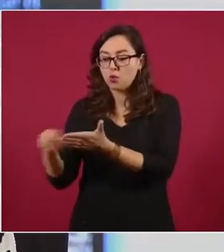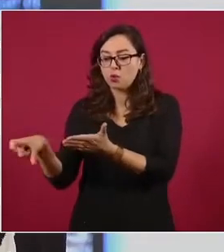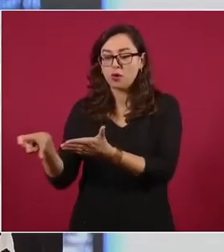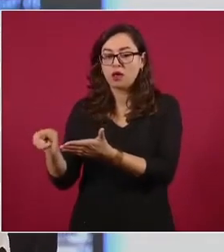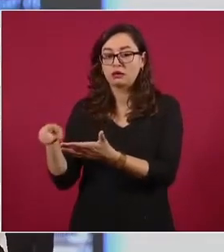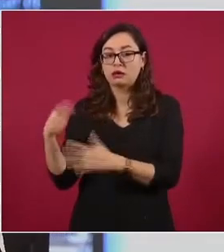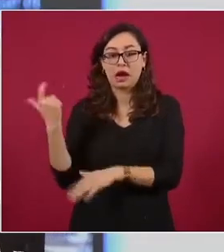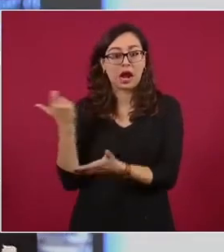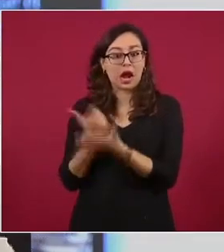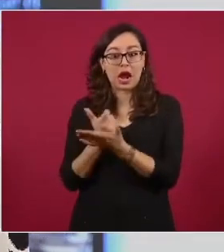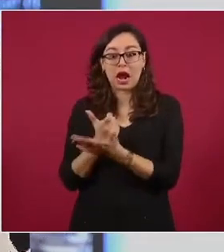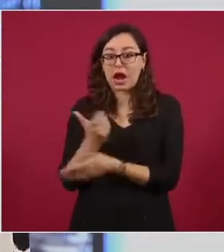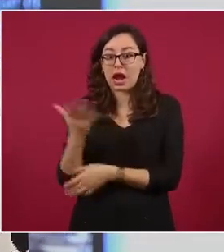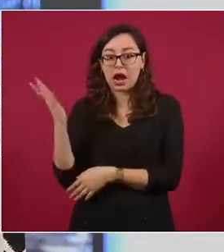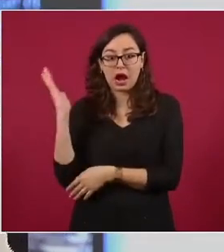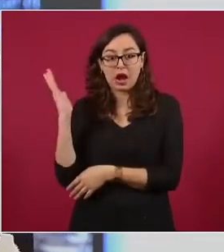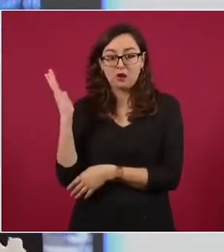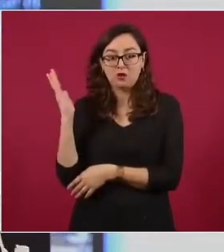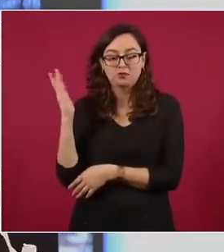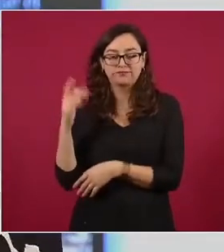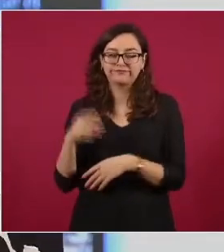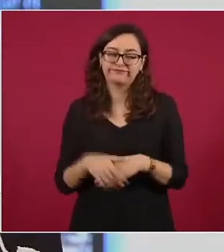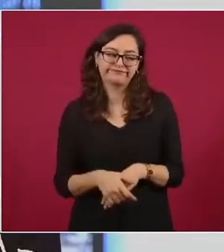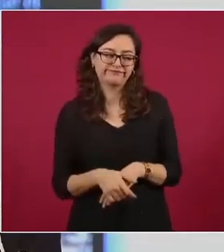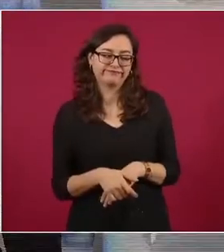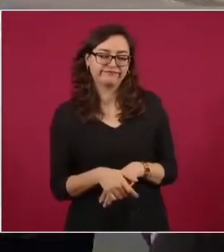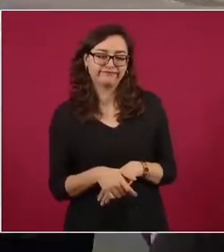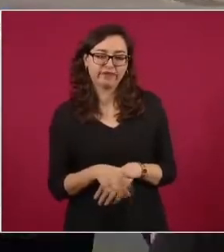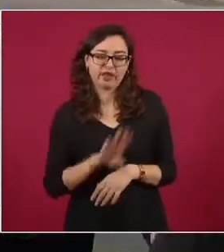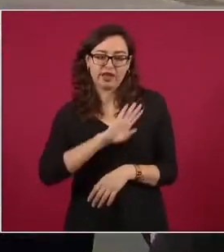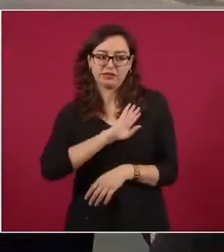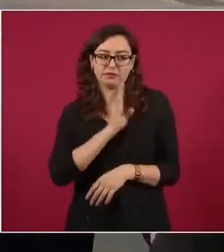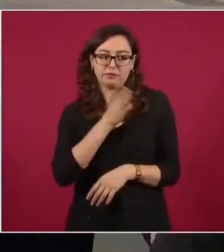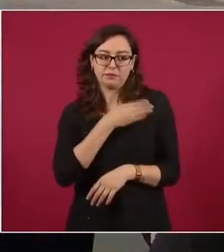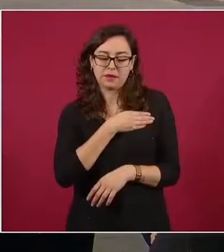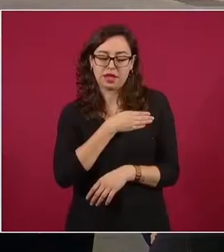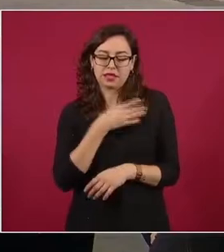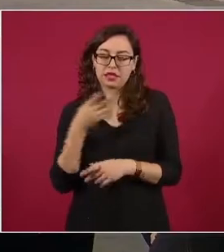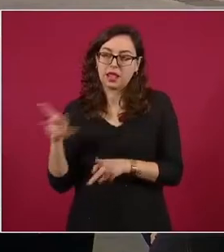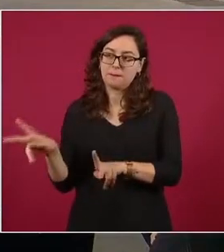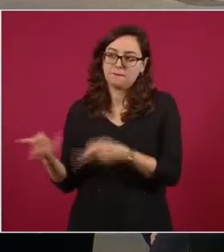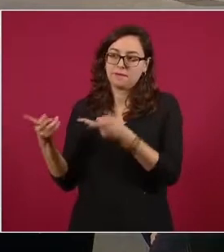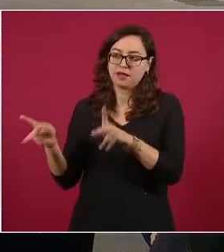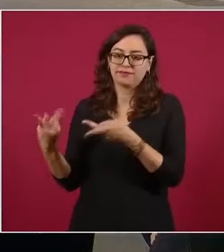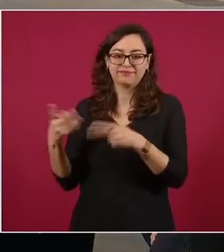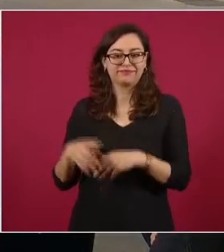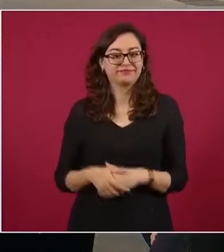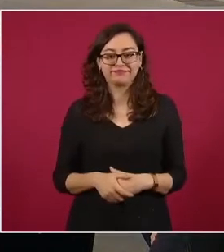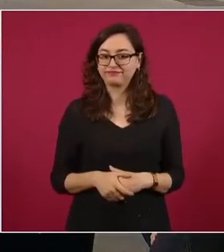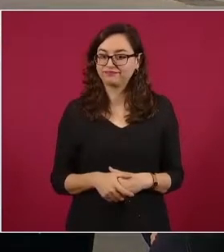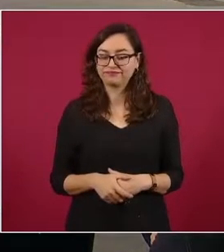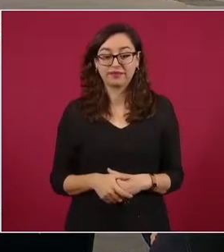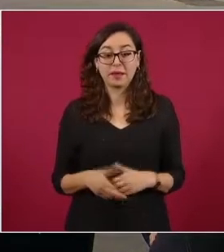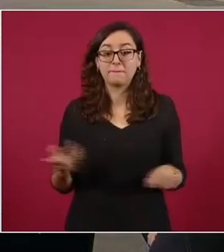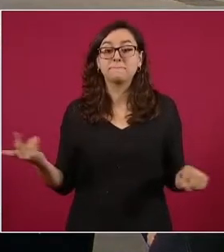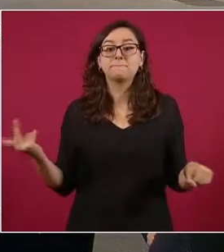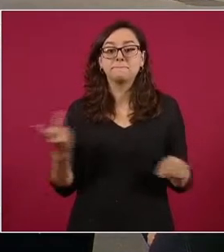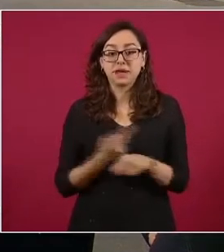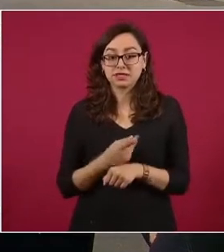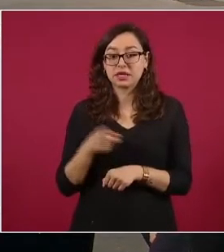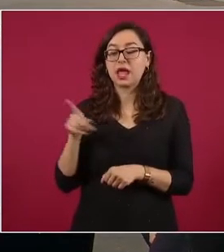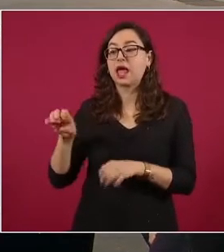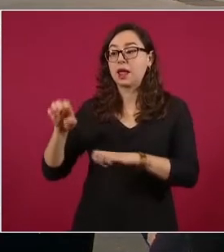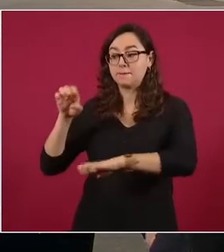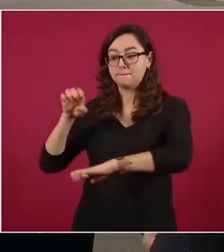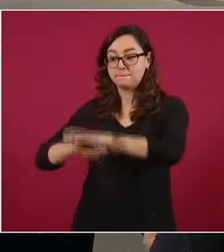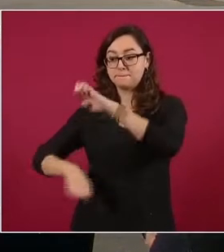una editorial española. Eso es falso. La editorial a la que hace referencia quebró y la compra se realizó en un saldo,